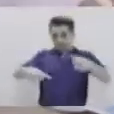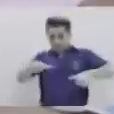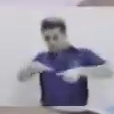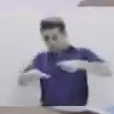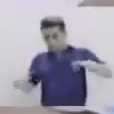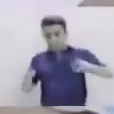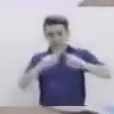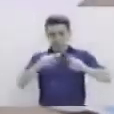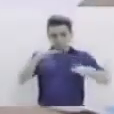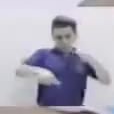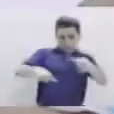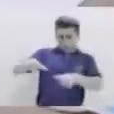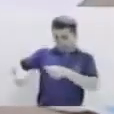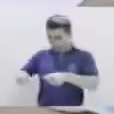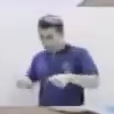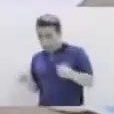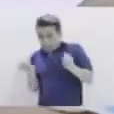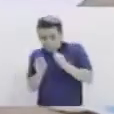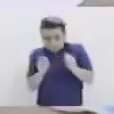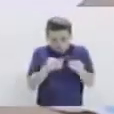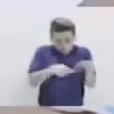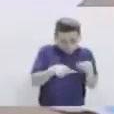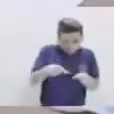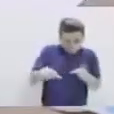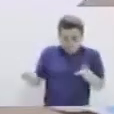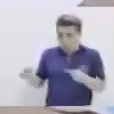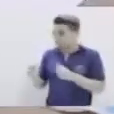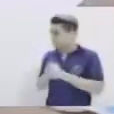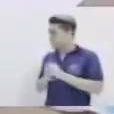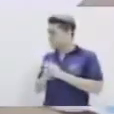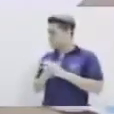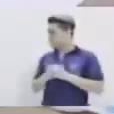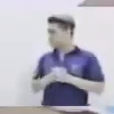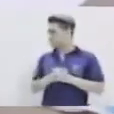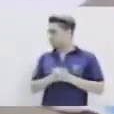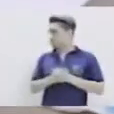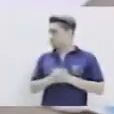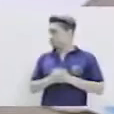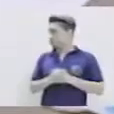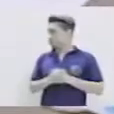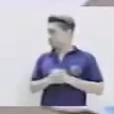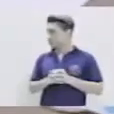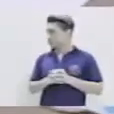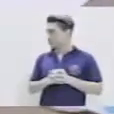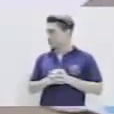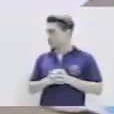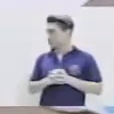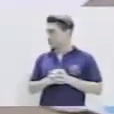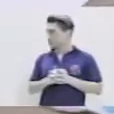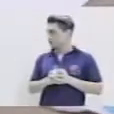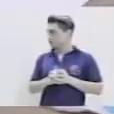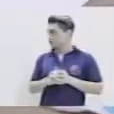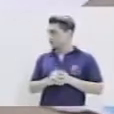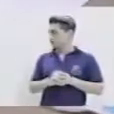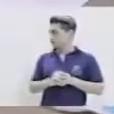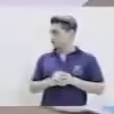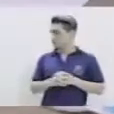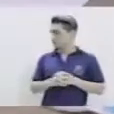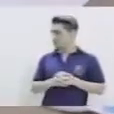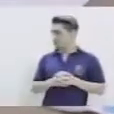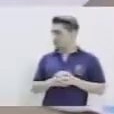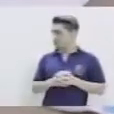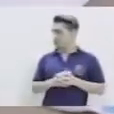tratando de que estén un poquito juntas para poder crear el agua. De igual manera, con el color amarillo,